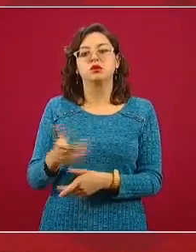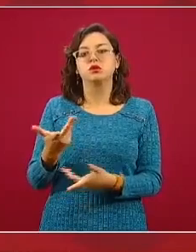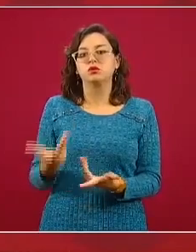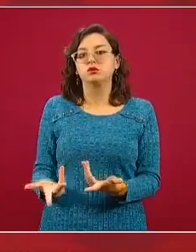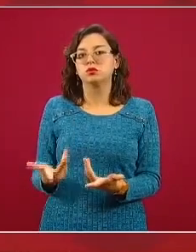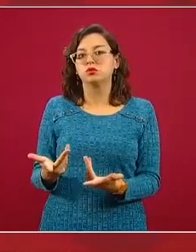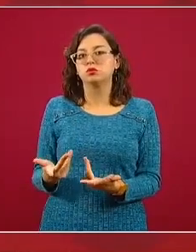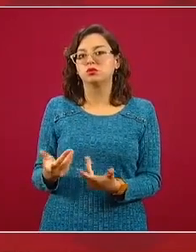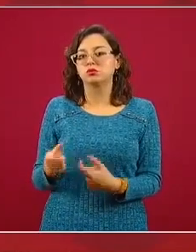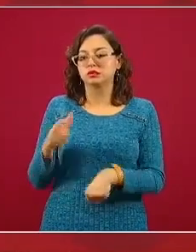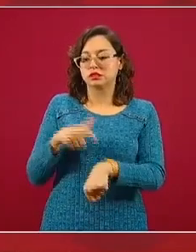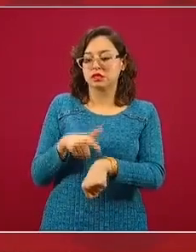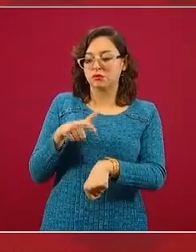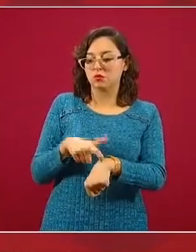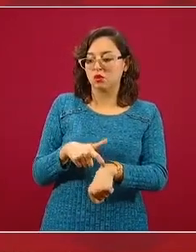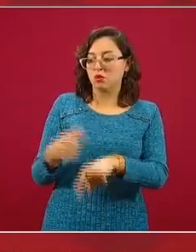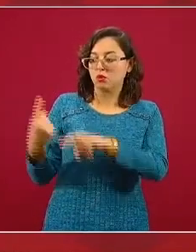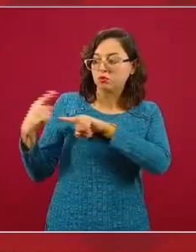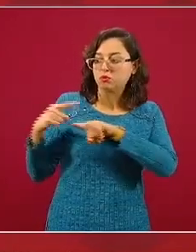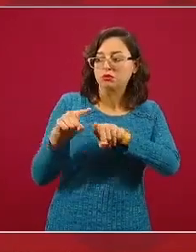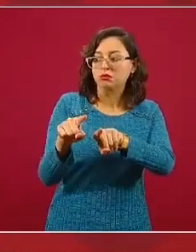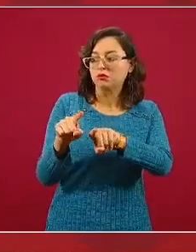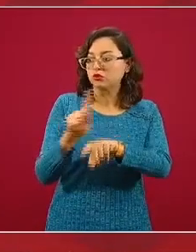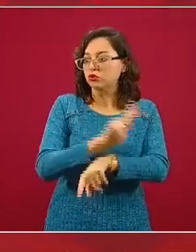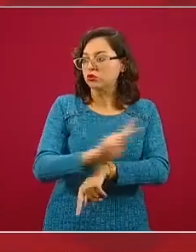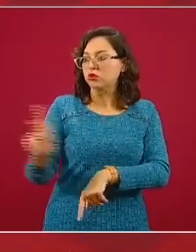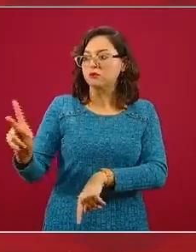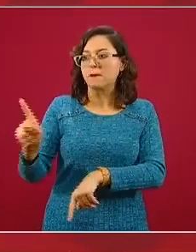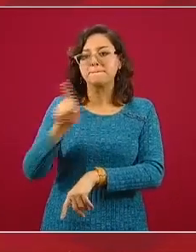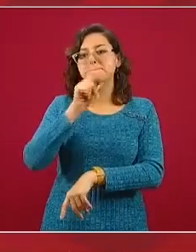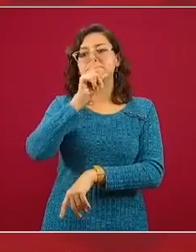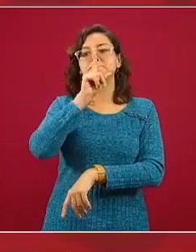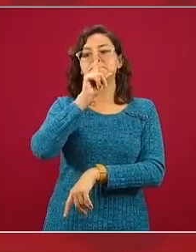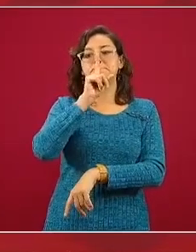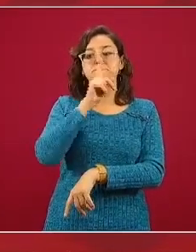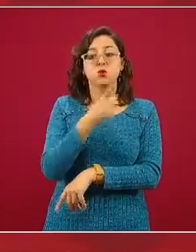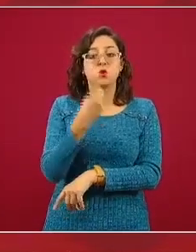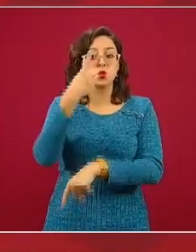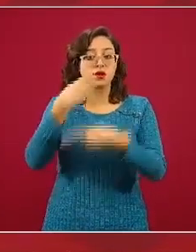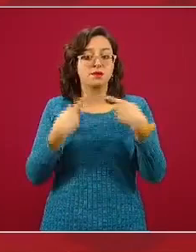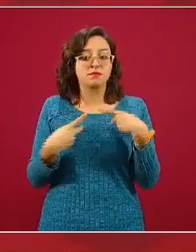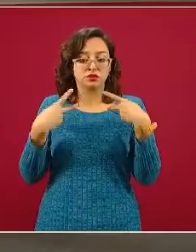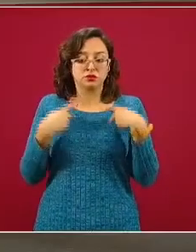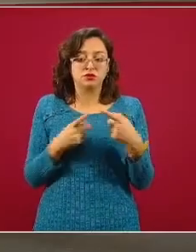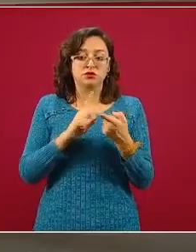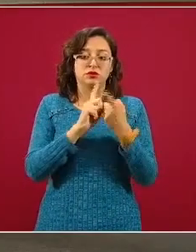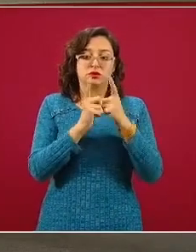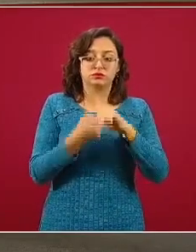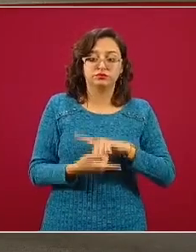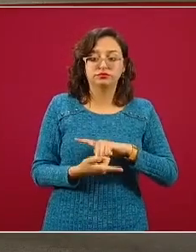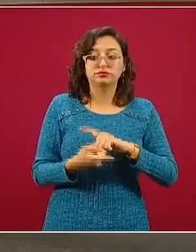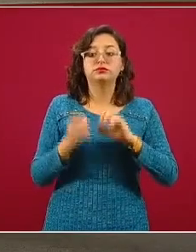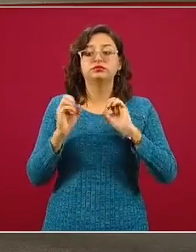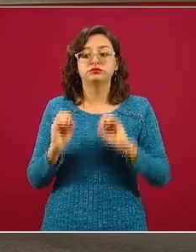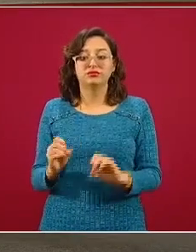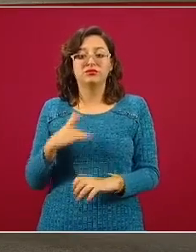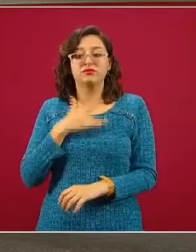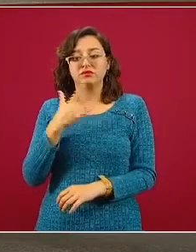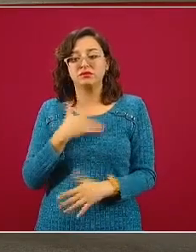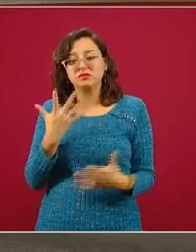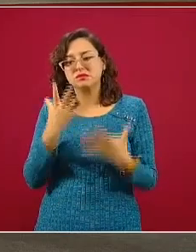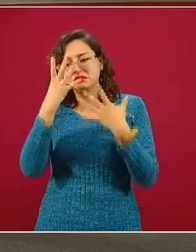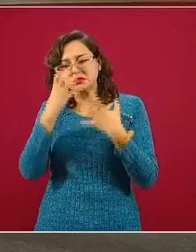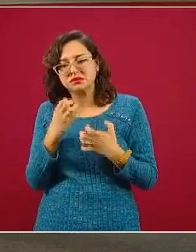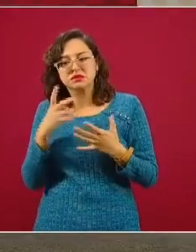misma velocidad para cada quien. Quien tiene ya un trastorno depresivo o que es propenso a tener un trastorno